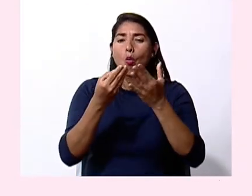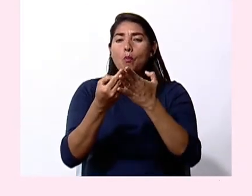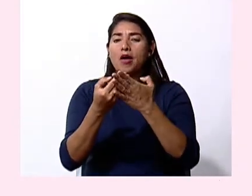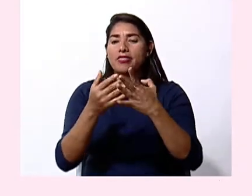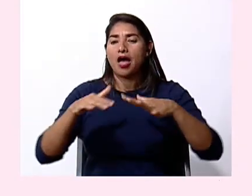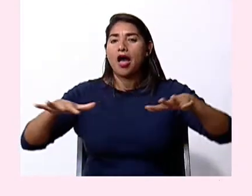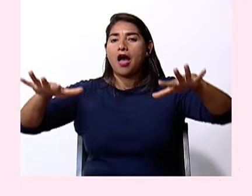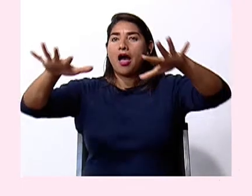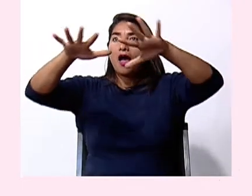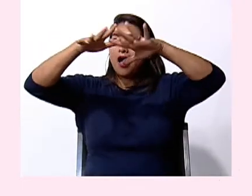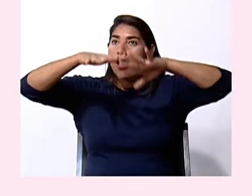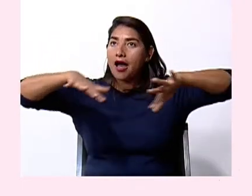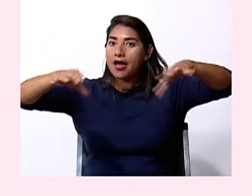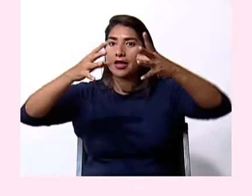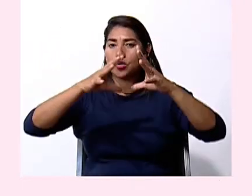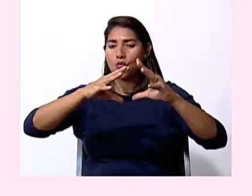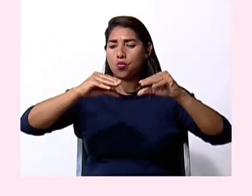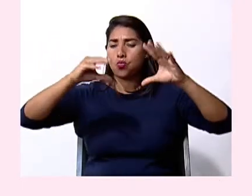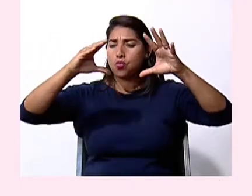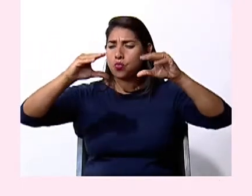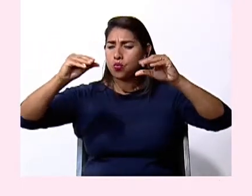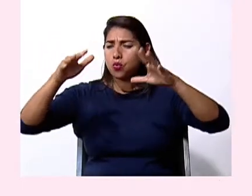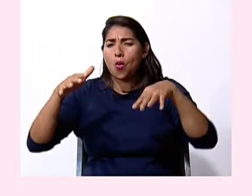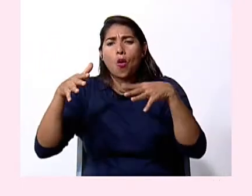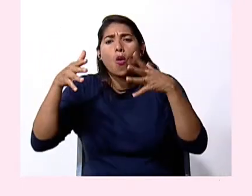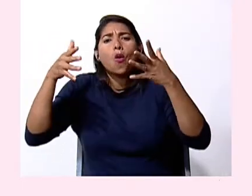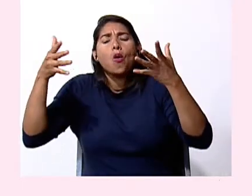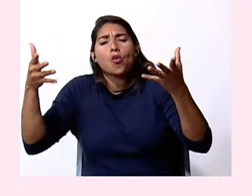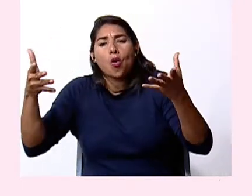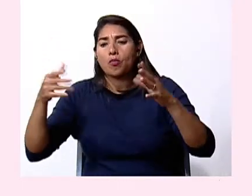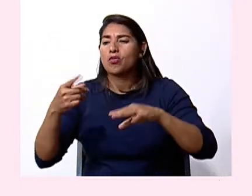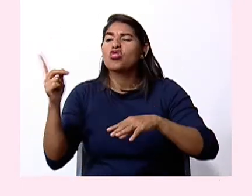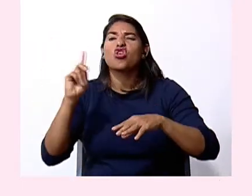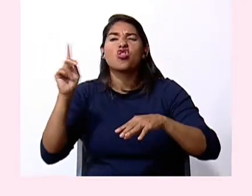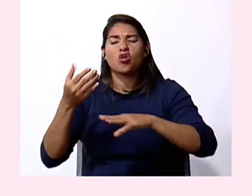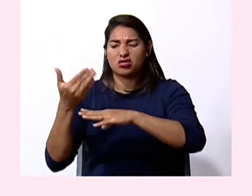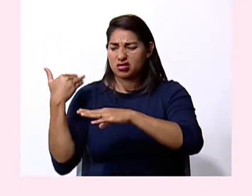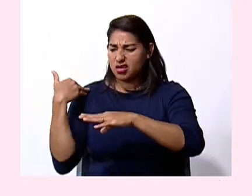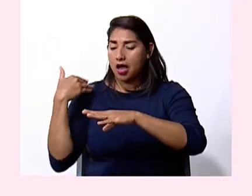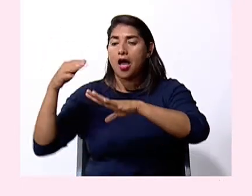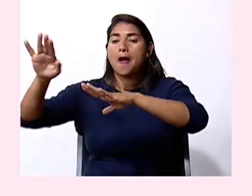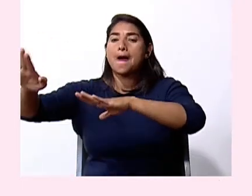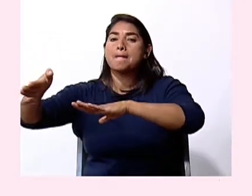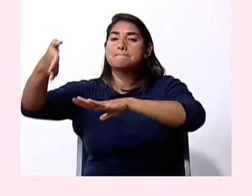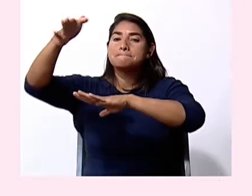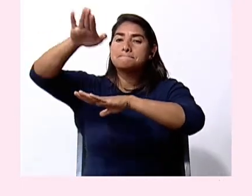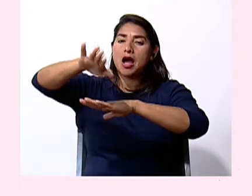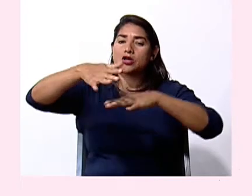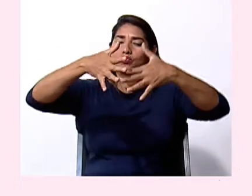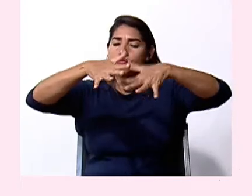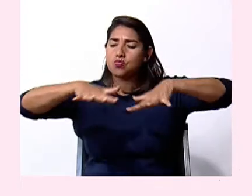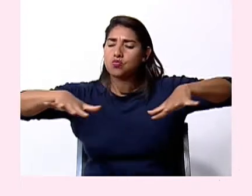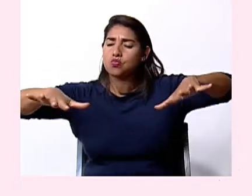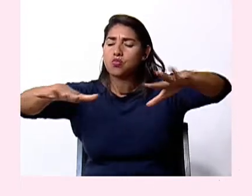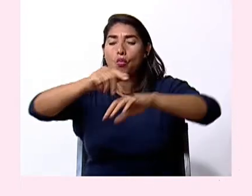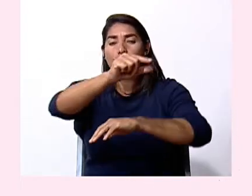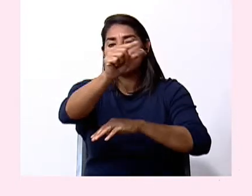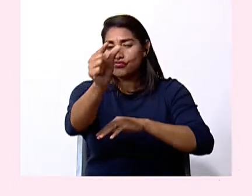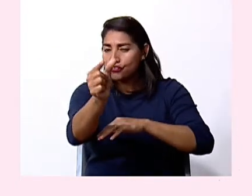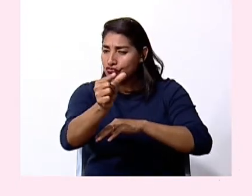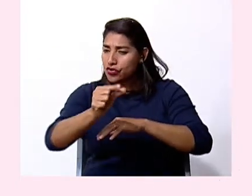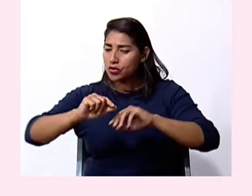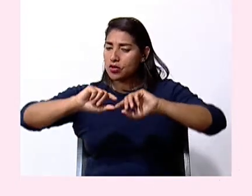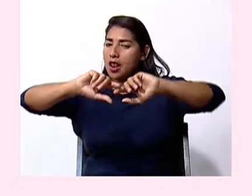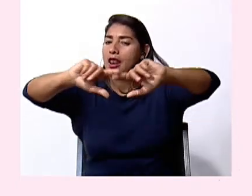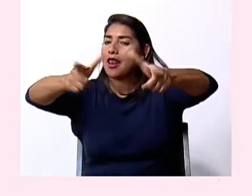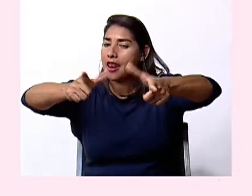Este vapor procede de la evaporación de los mares y los océanos de los ríos los